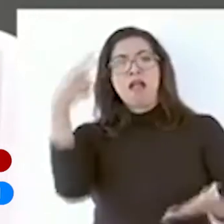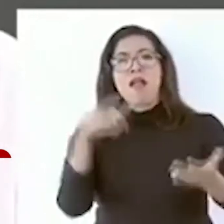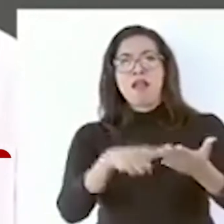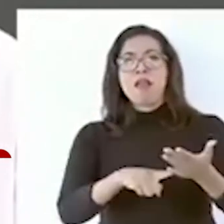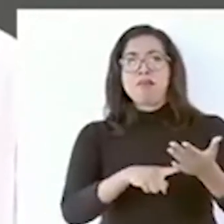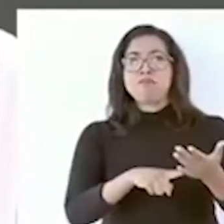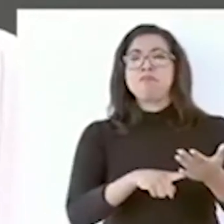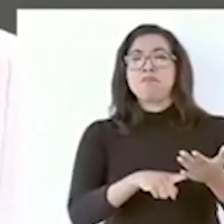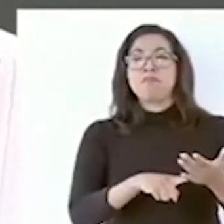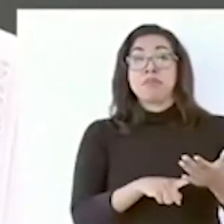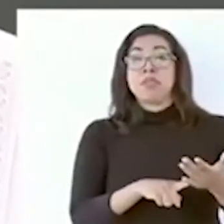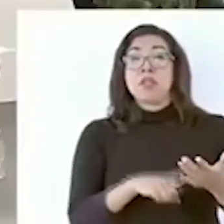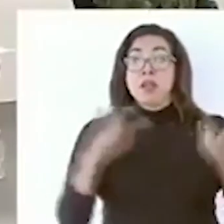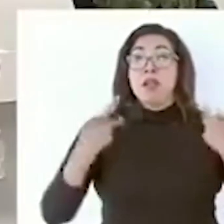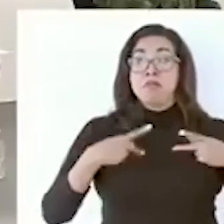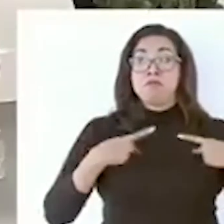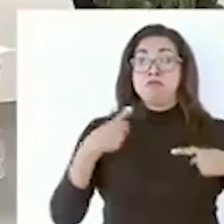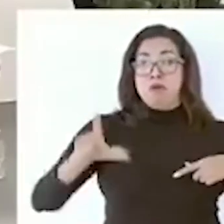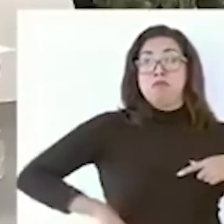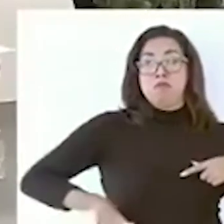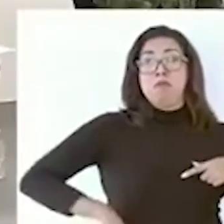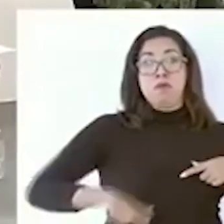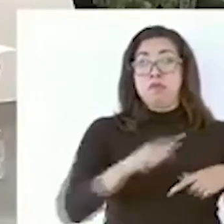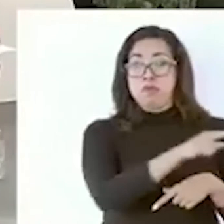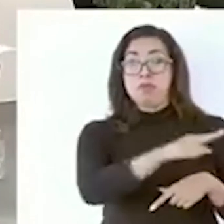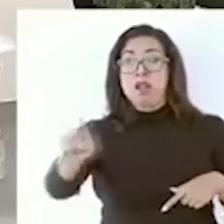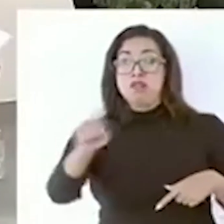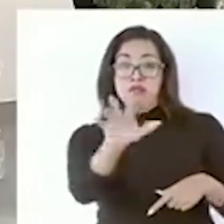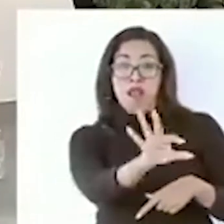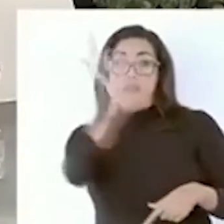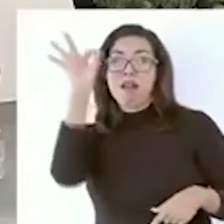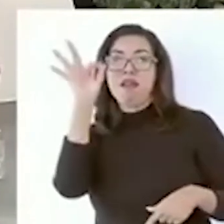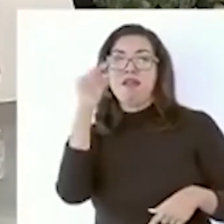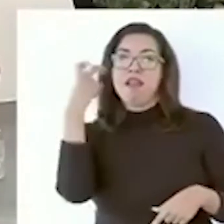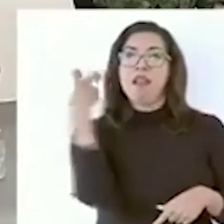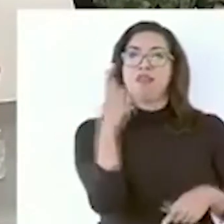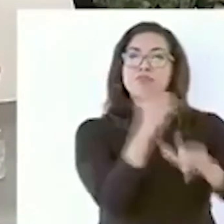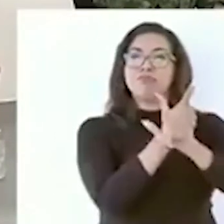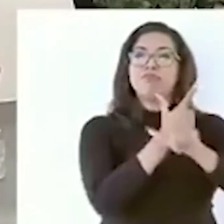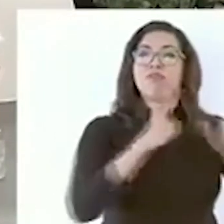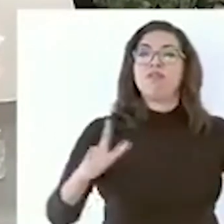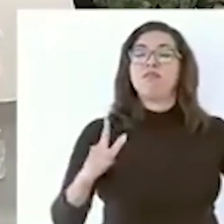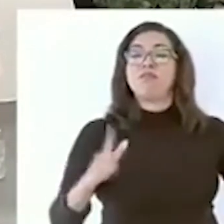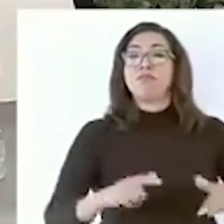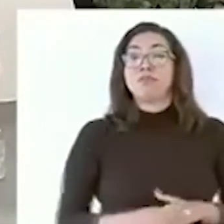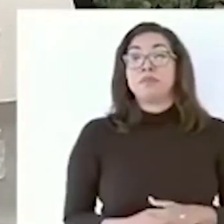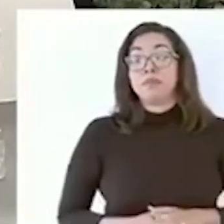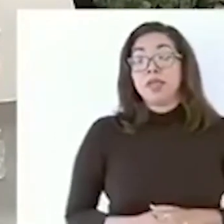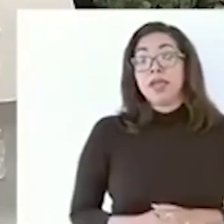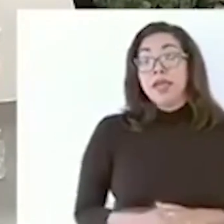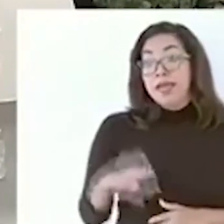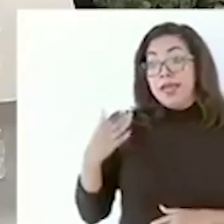los que el pueblo tiene el poder supremo. Esa fue la vía por la que asumí el cargo de gobernador hace ya poco más de cuatro